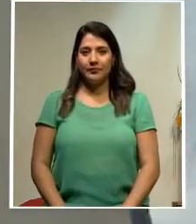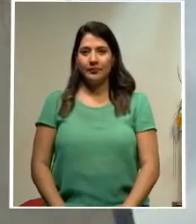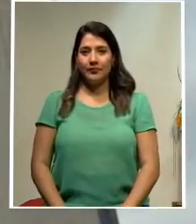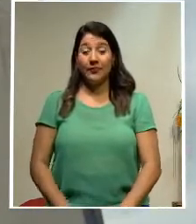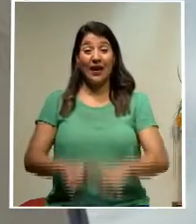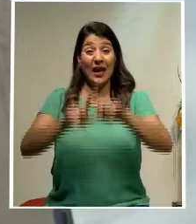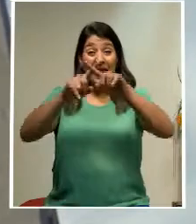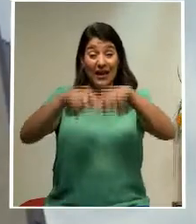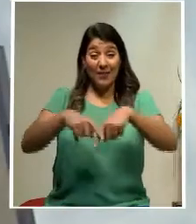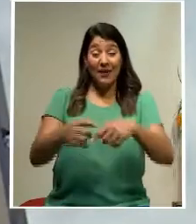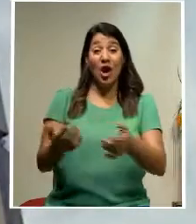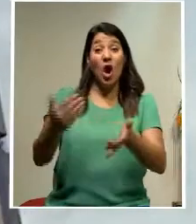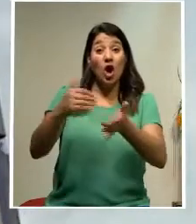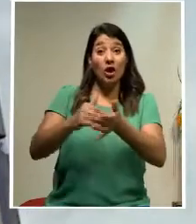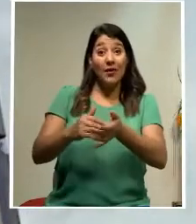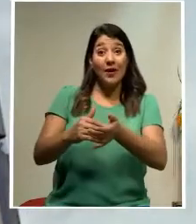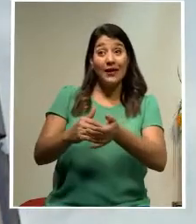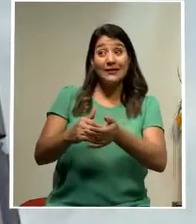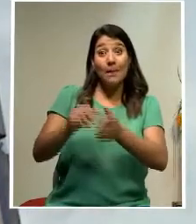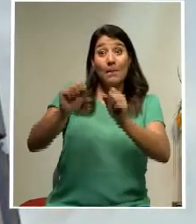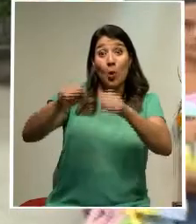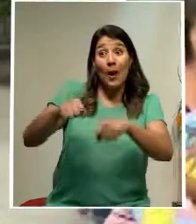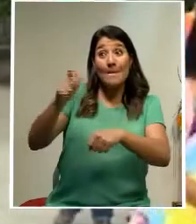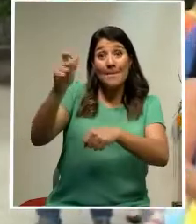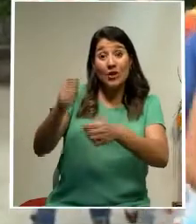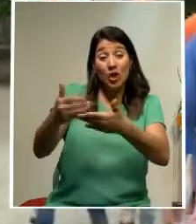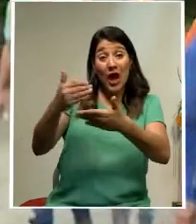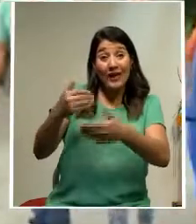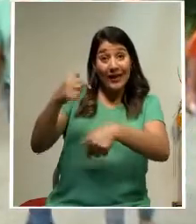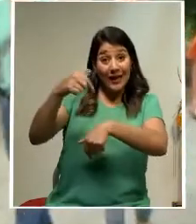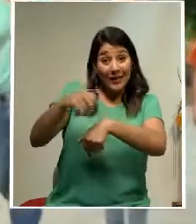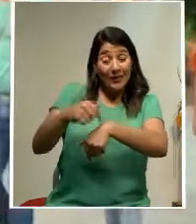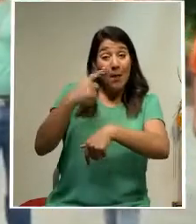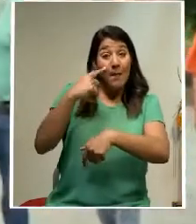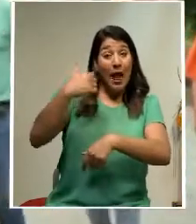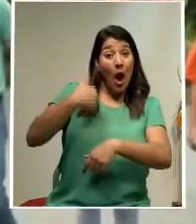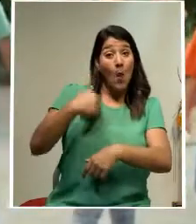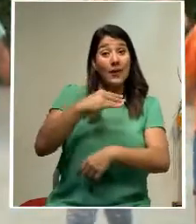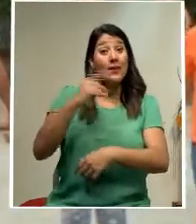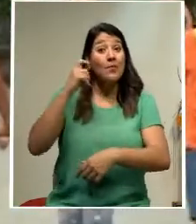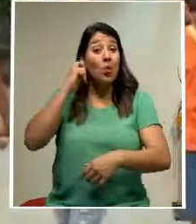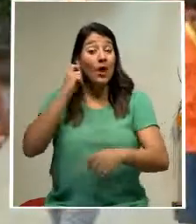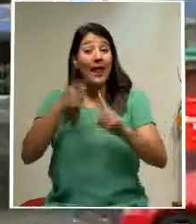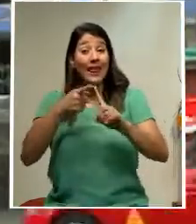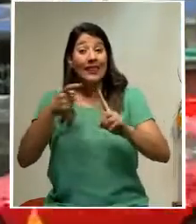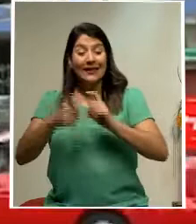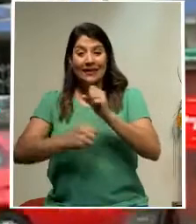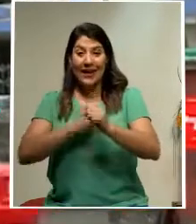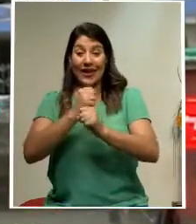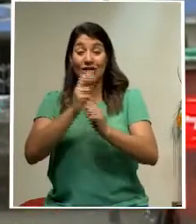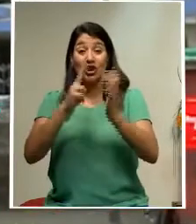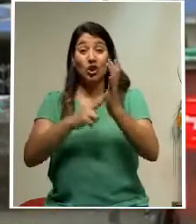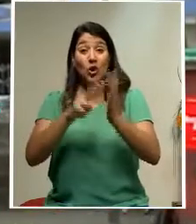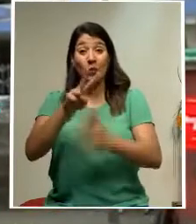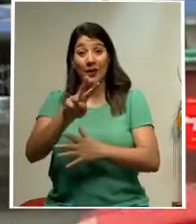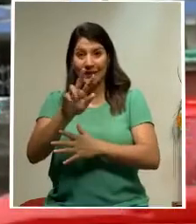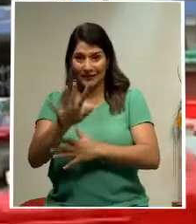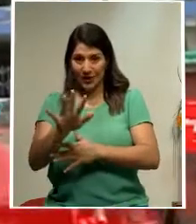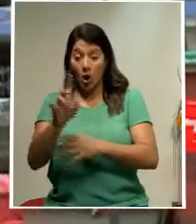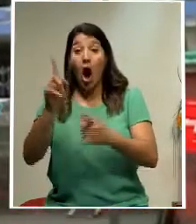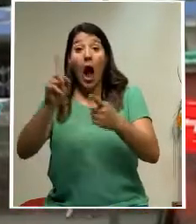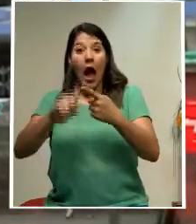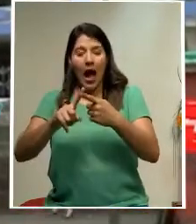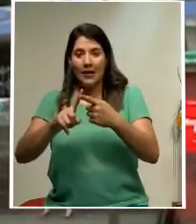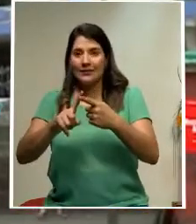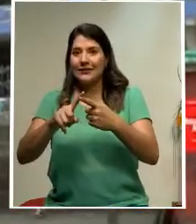Eliminar nuevamente la pensión adelantada para hombres y mujeres a partir del 2025 hasta igualar ambos la mínima de